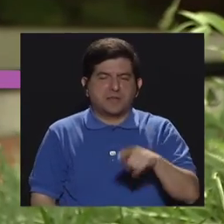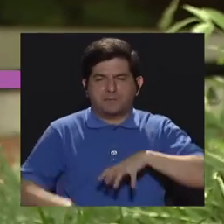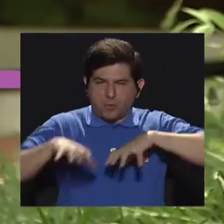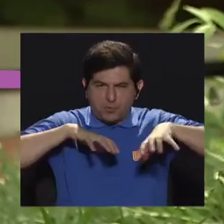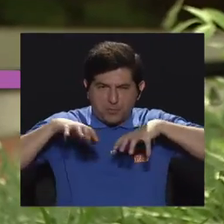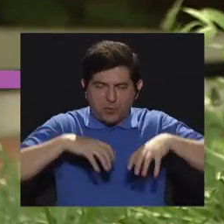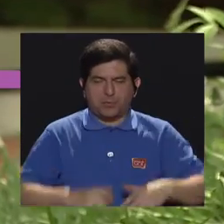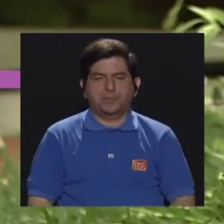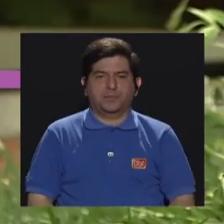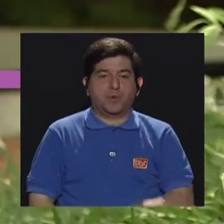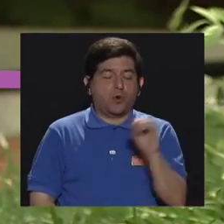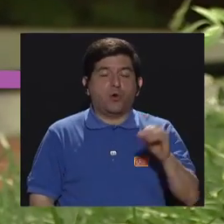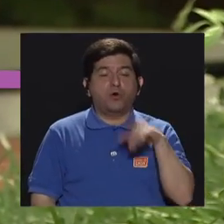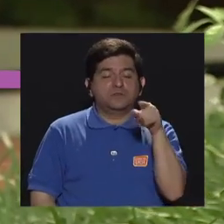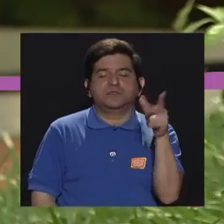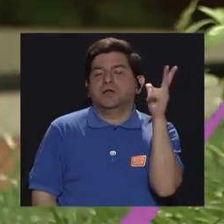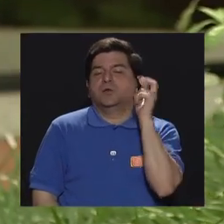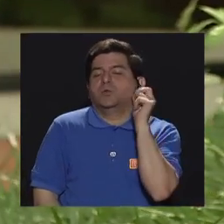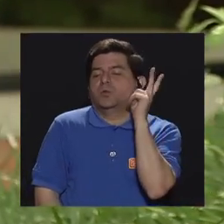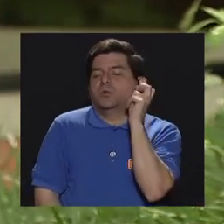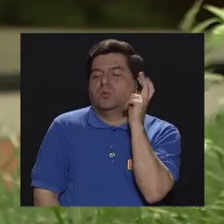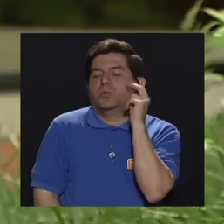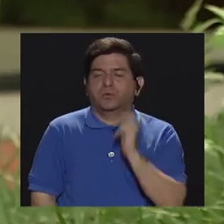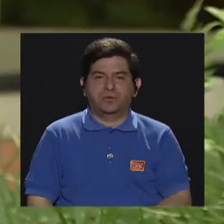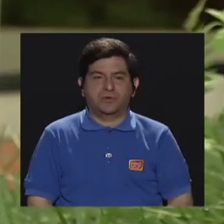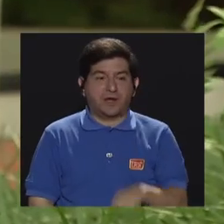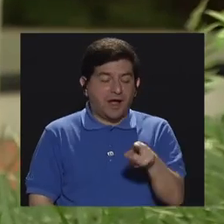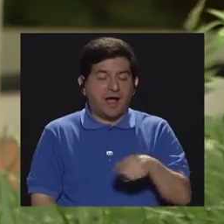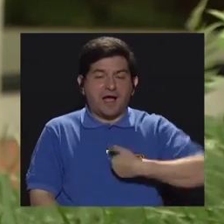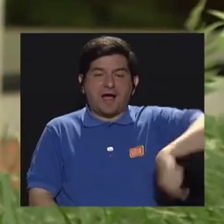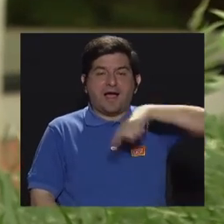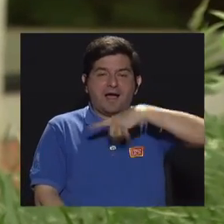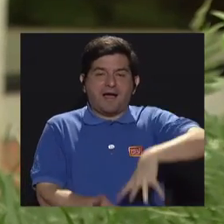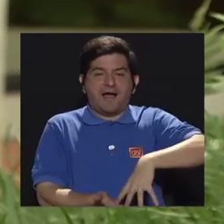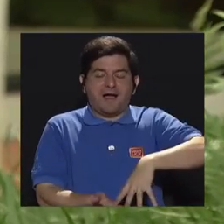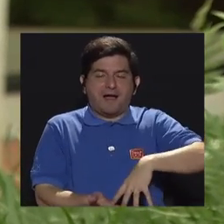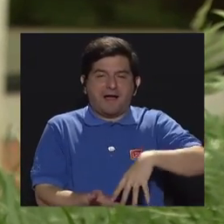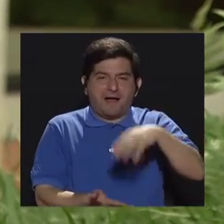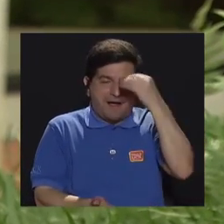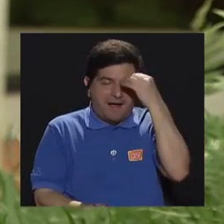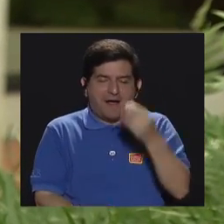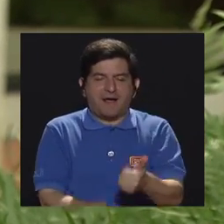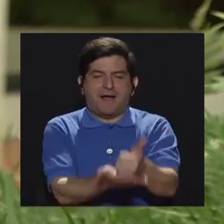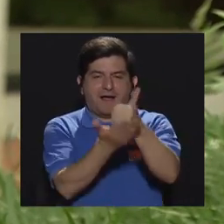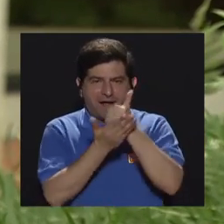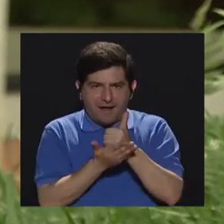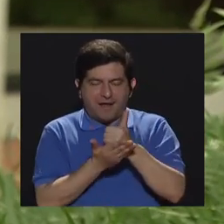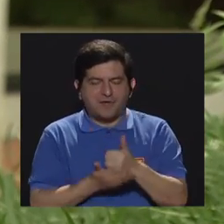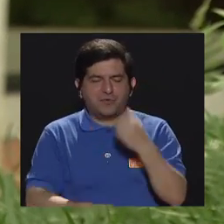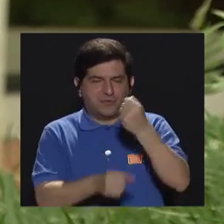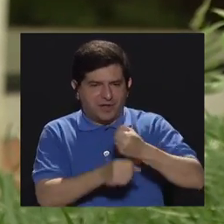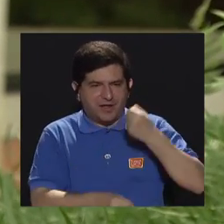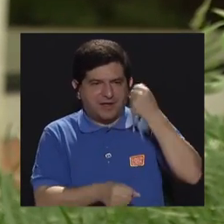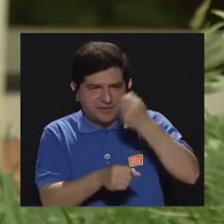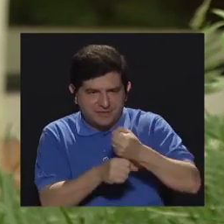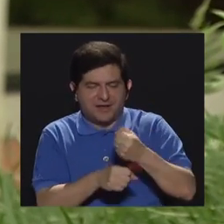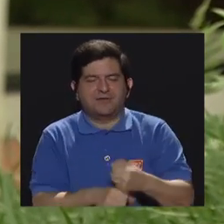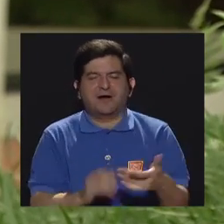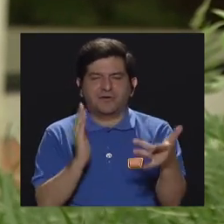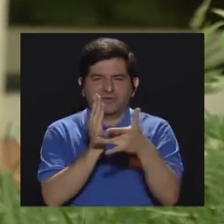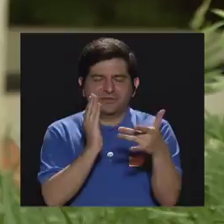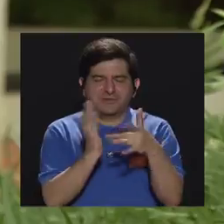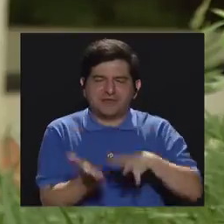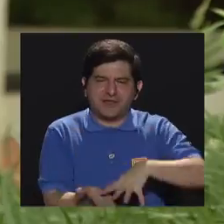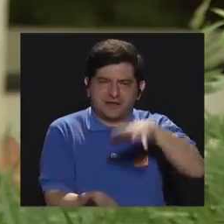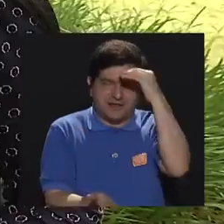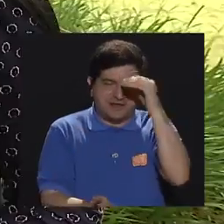kinestésicos o si es un niño auditivo. Entonces, eso es lo que nos va a ayudar a nosotros también, ir trabajando con ellos las técnicas de aprendizaje